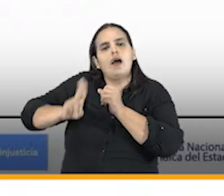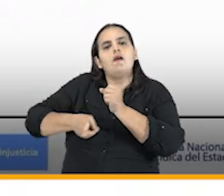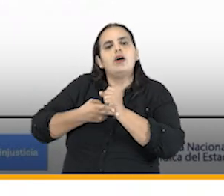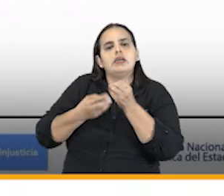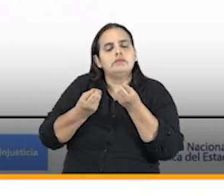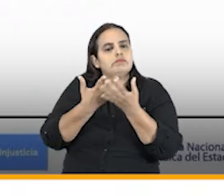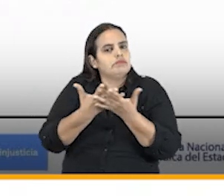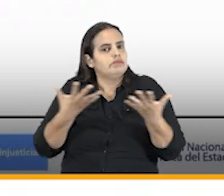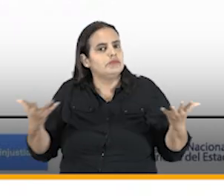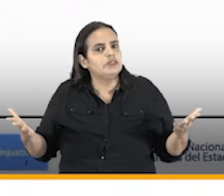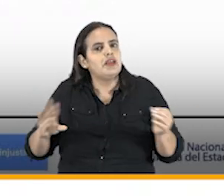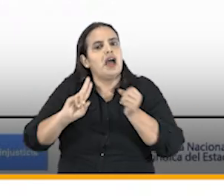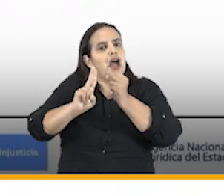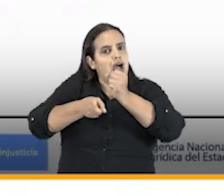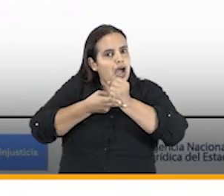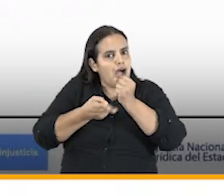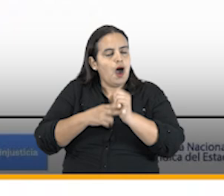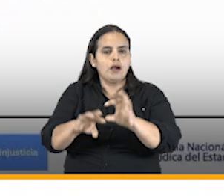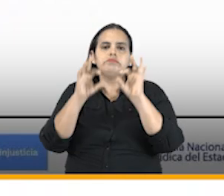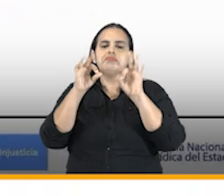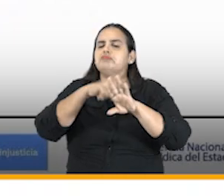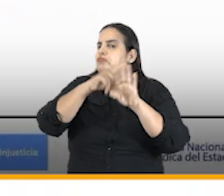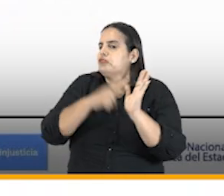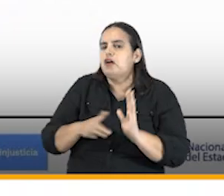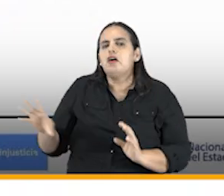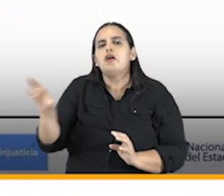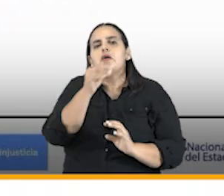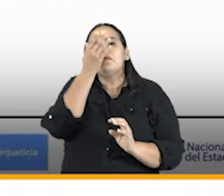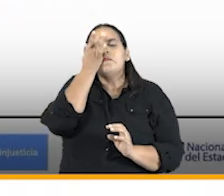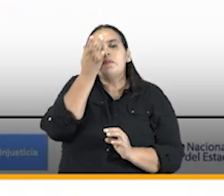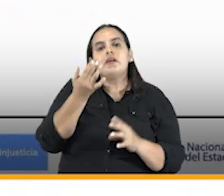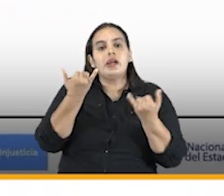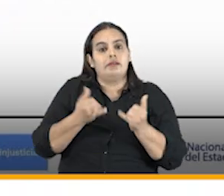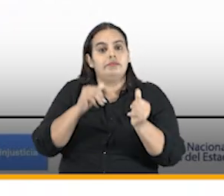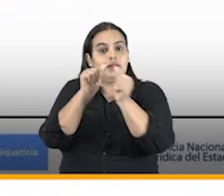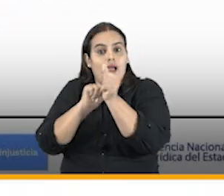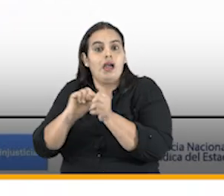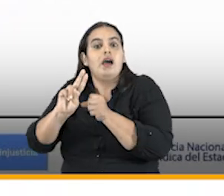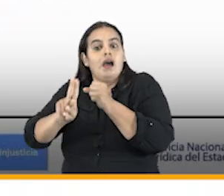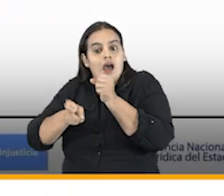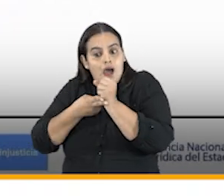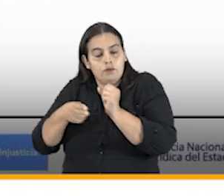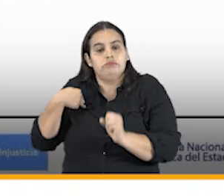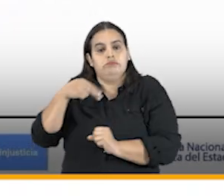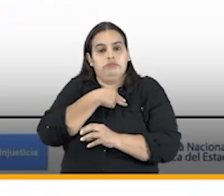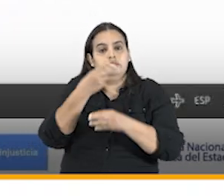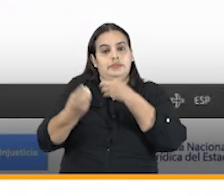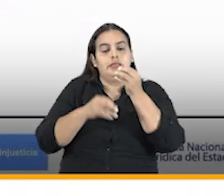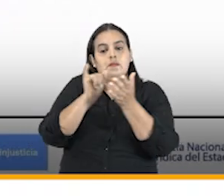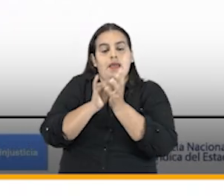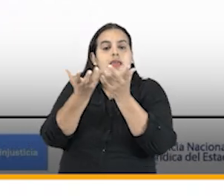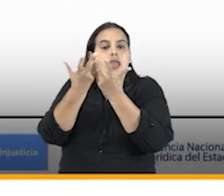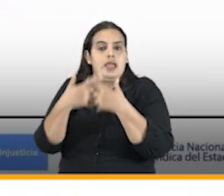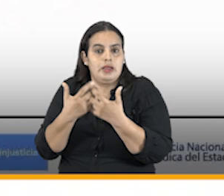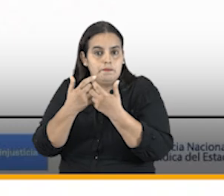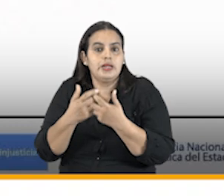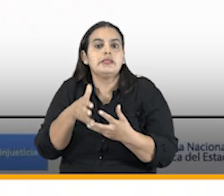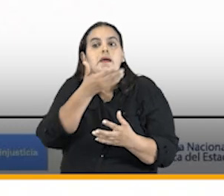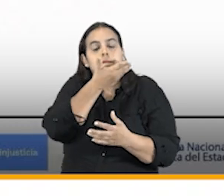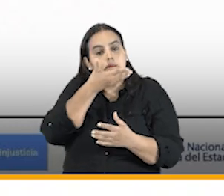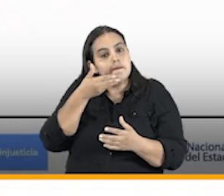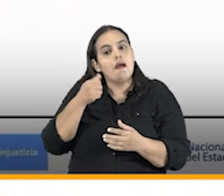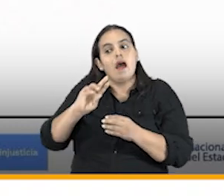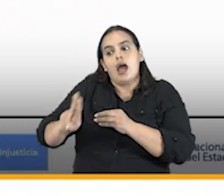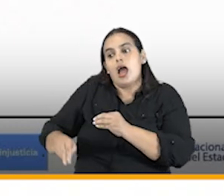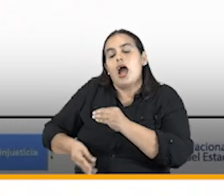ahorro de todo tipo porque cada ahorro que hagamos desde las entidades es un peso más que el stock que